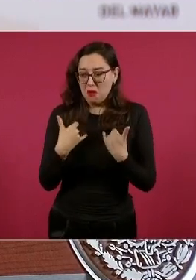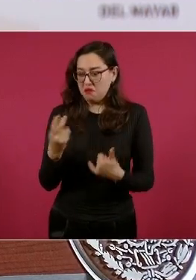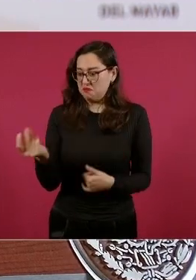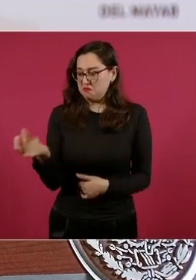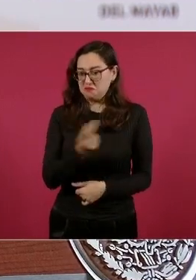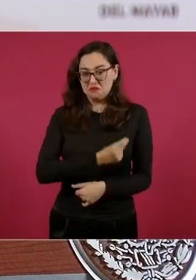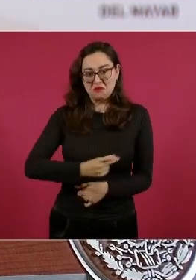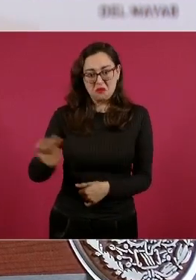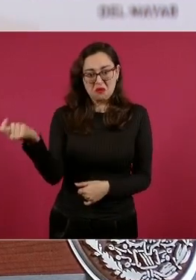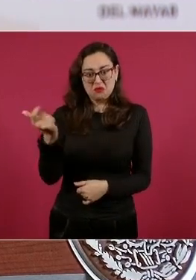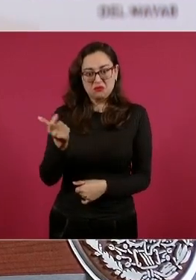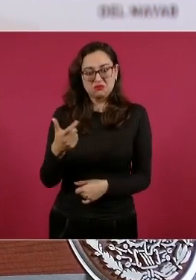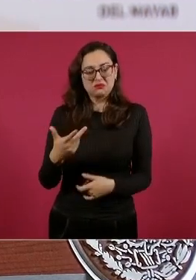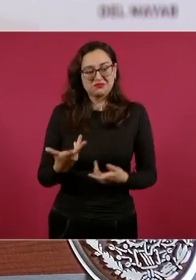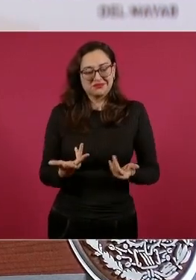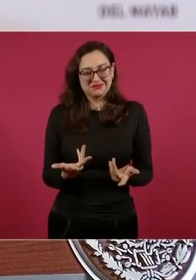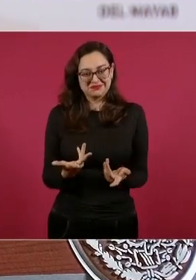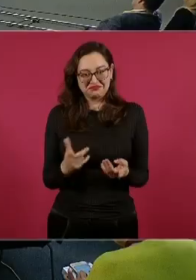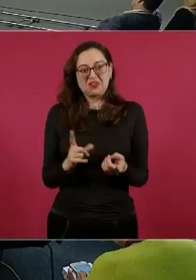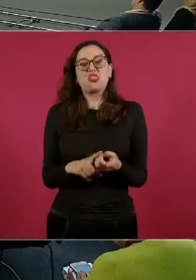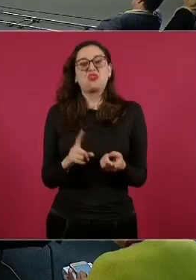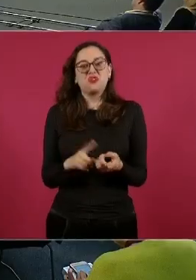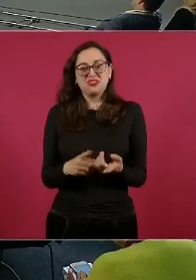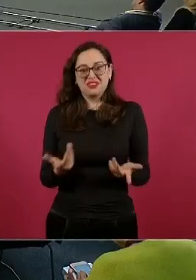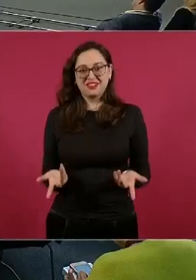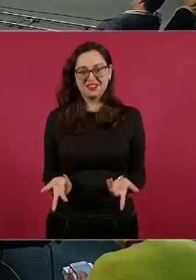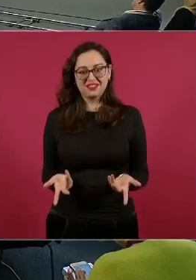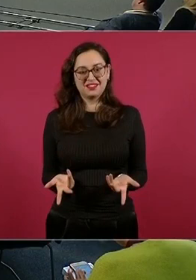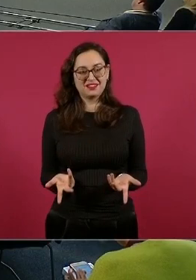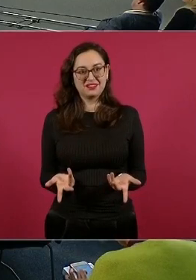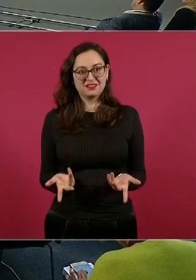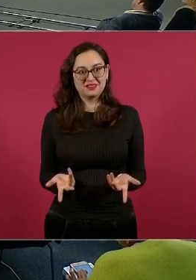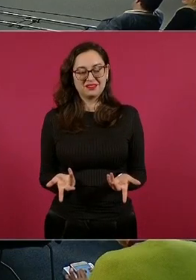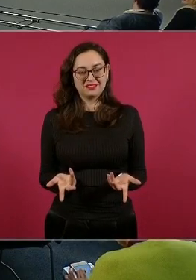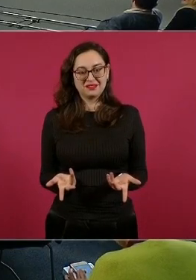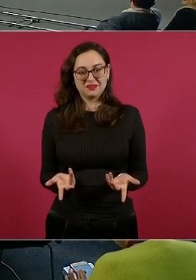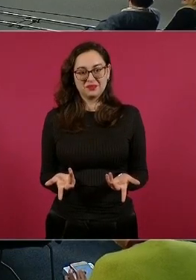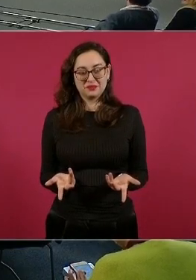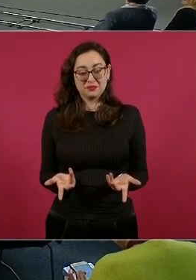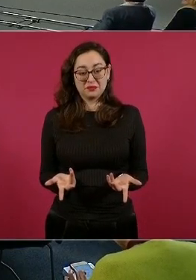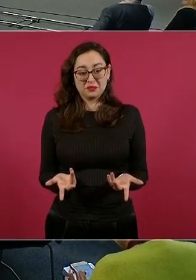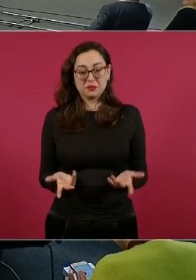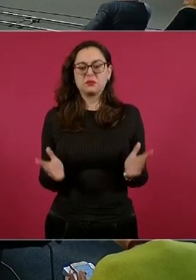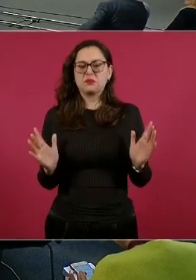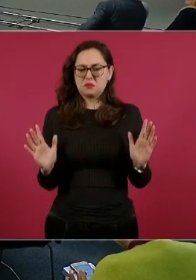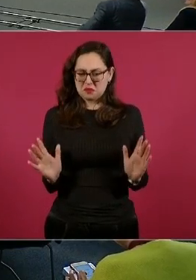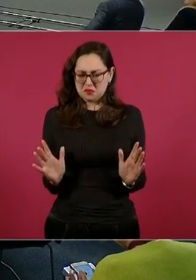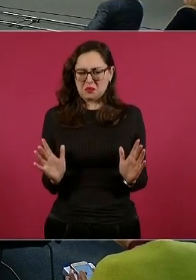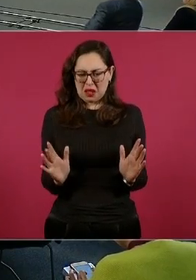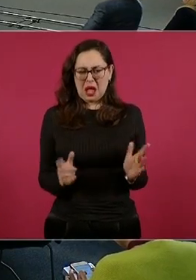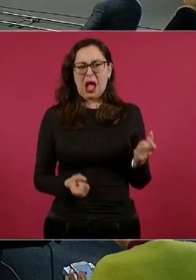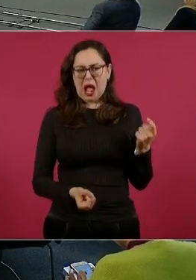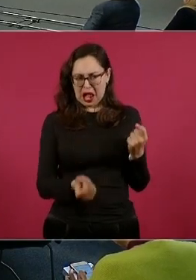Y a dónde van, algunos sí,